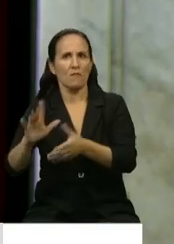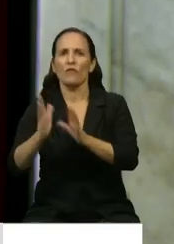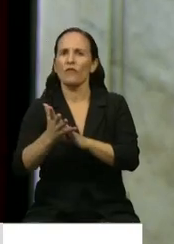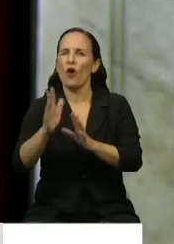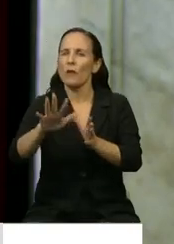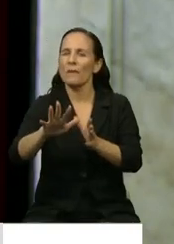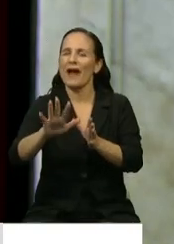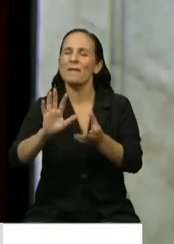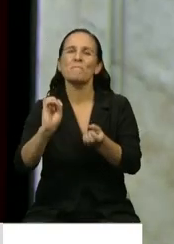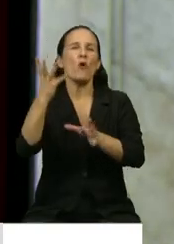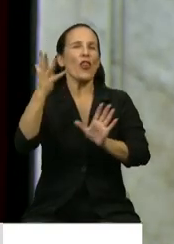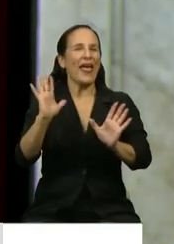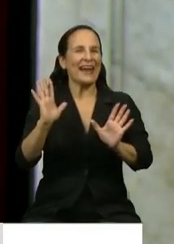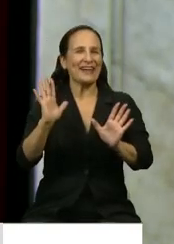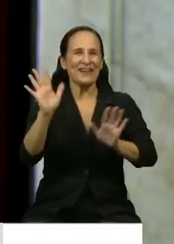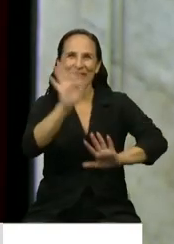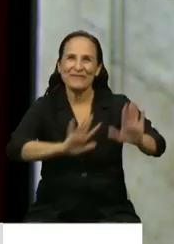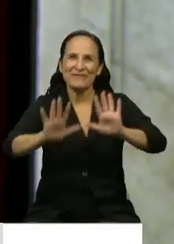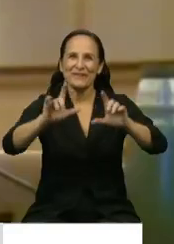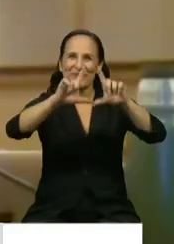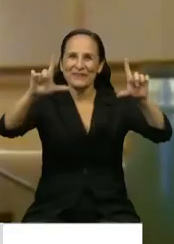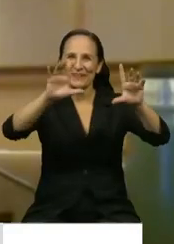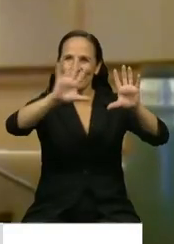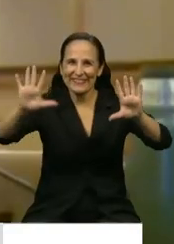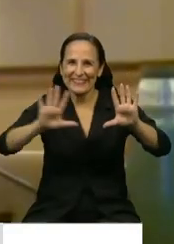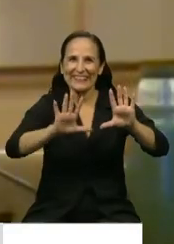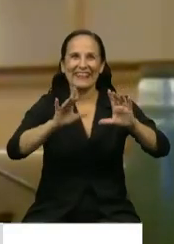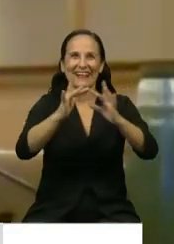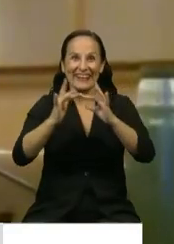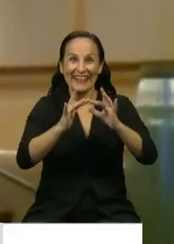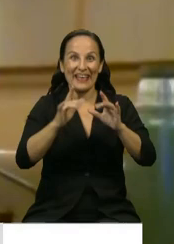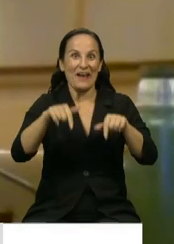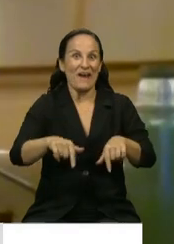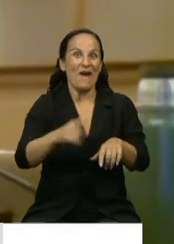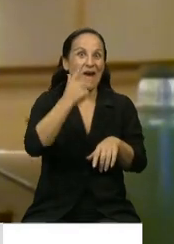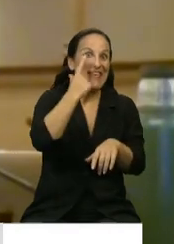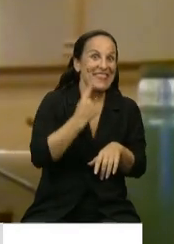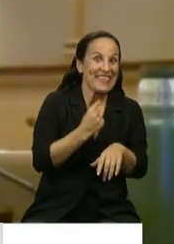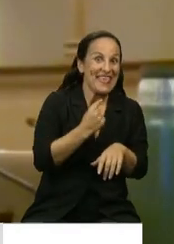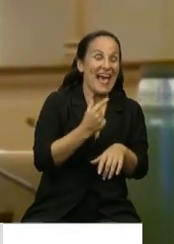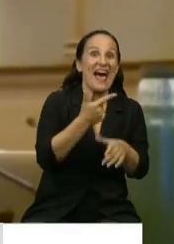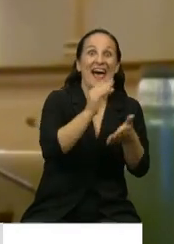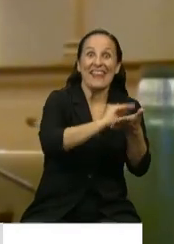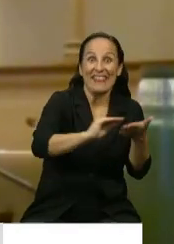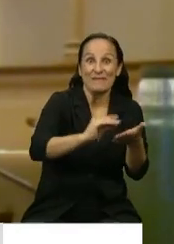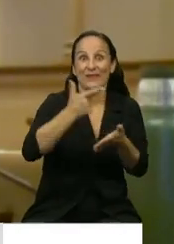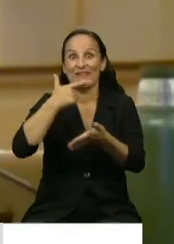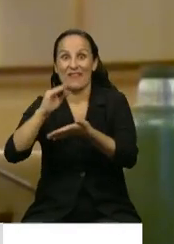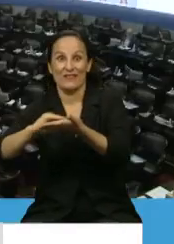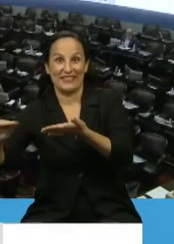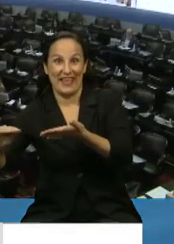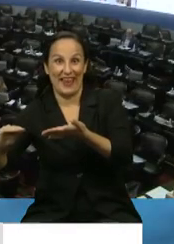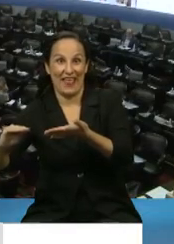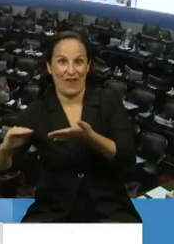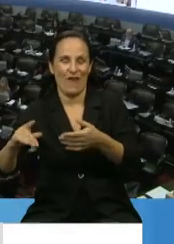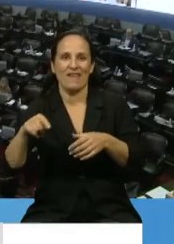moderno que nos ha permitido sesionar en el mismo día a ambas cámaras del